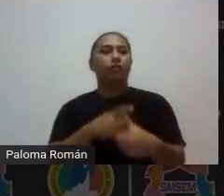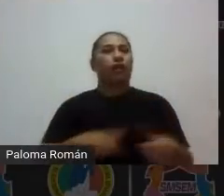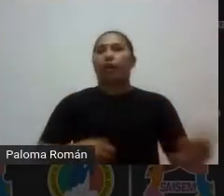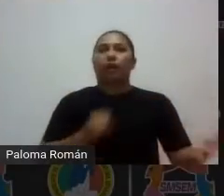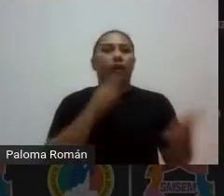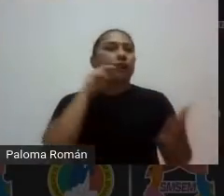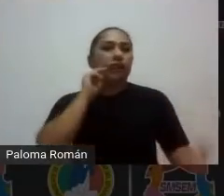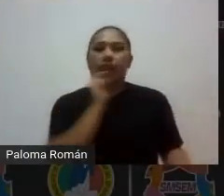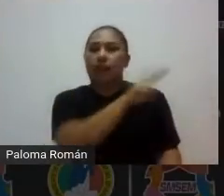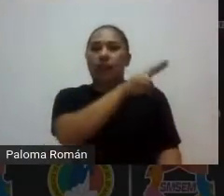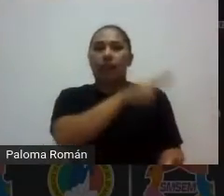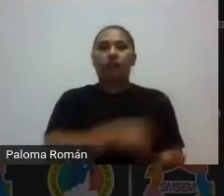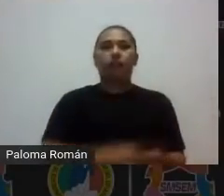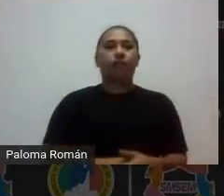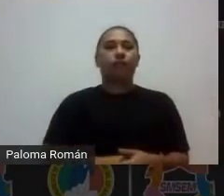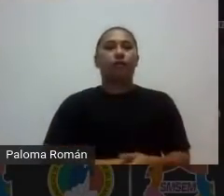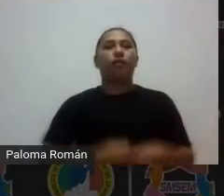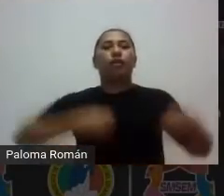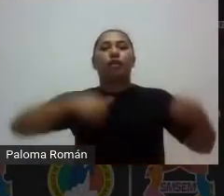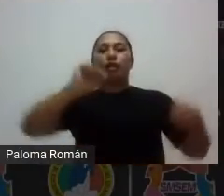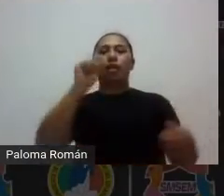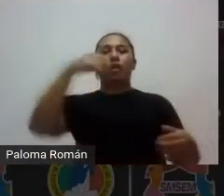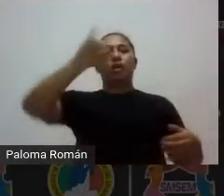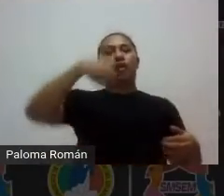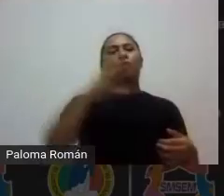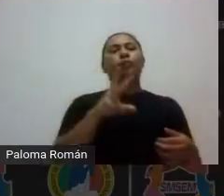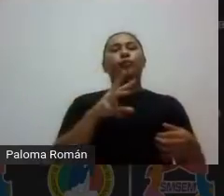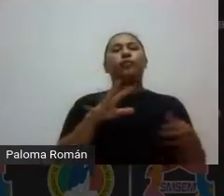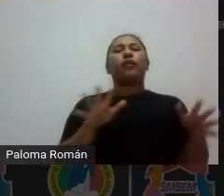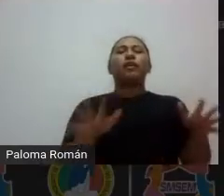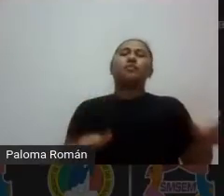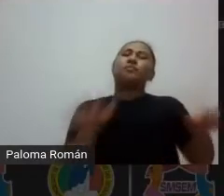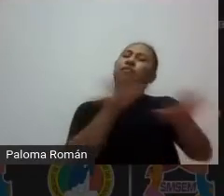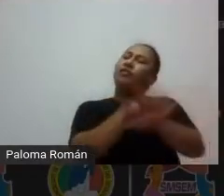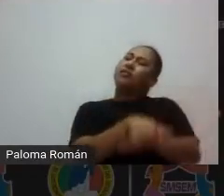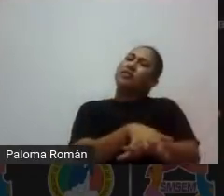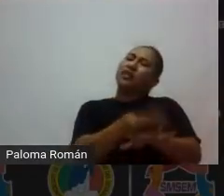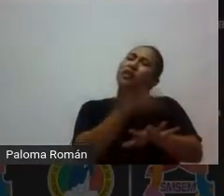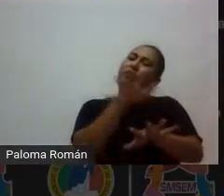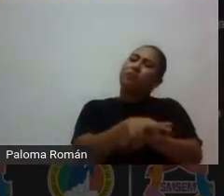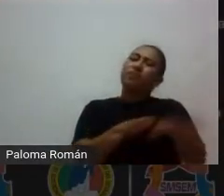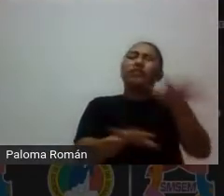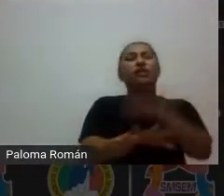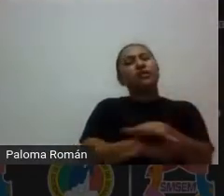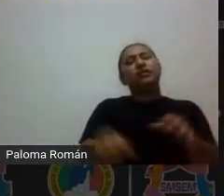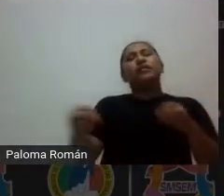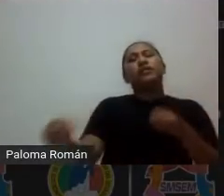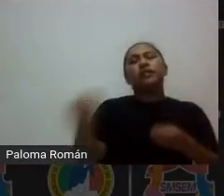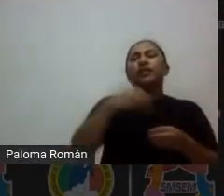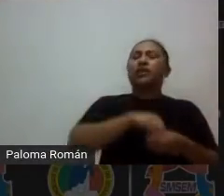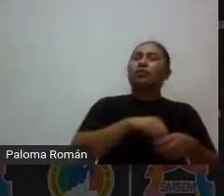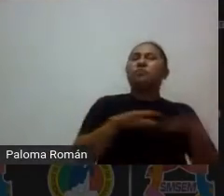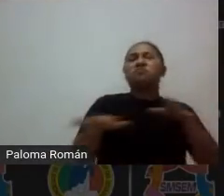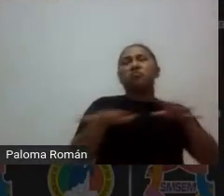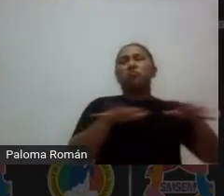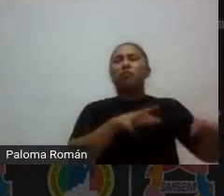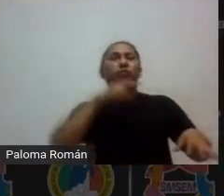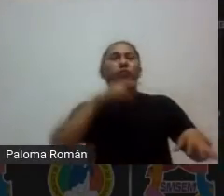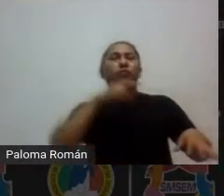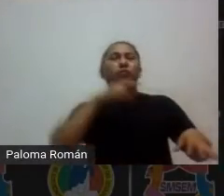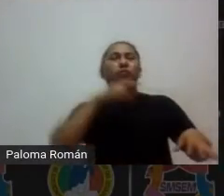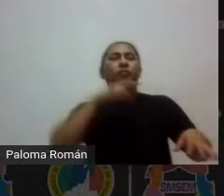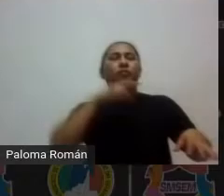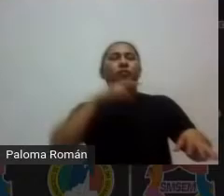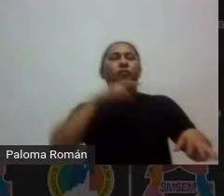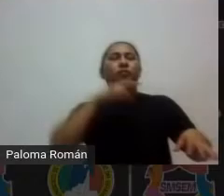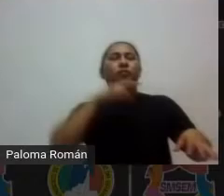número 6 te pide ajustes razonables cómo le vas a hacer que podemos ahí acomodar mejor para que estos no se anden